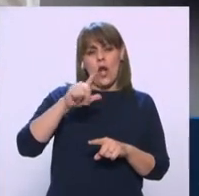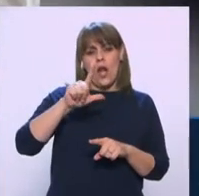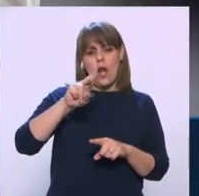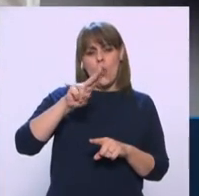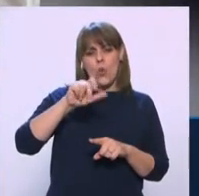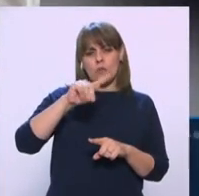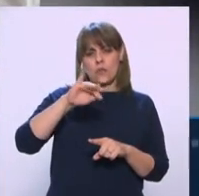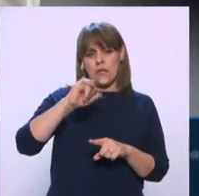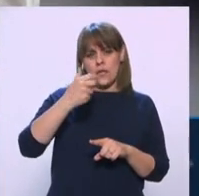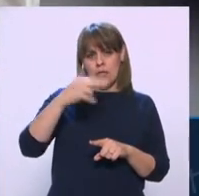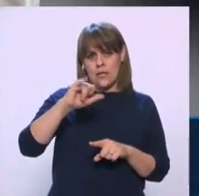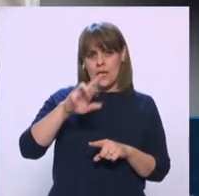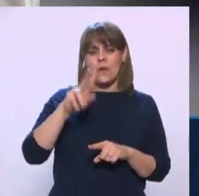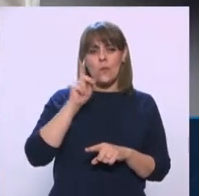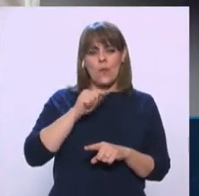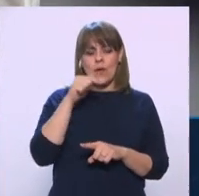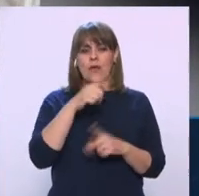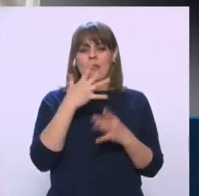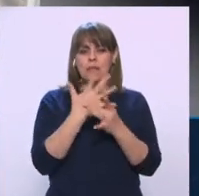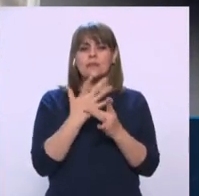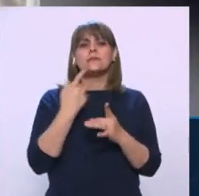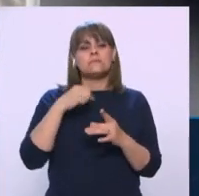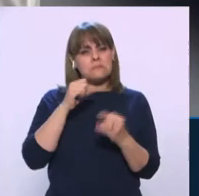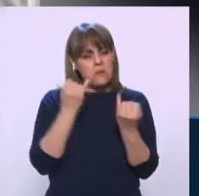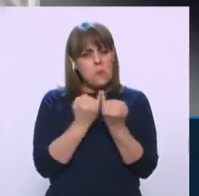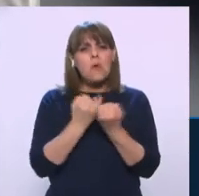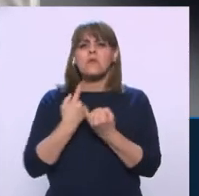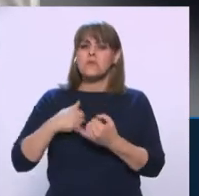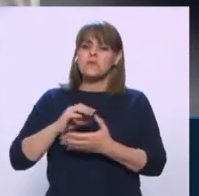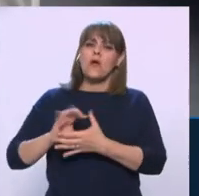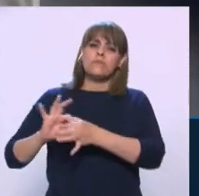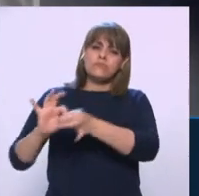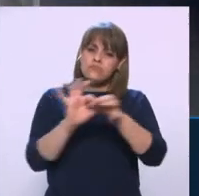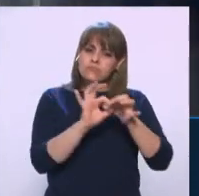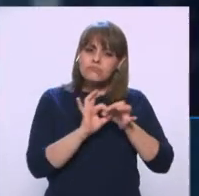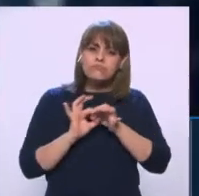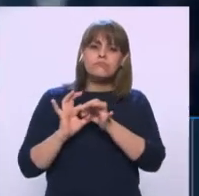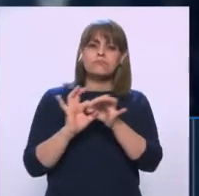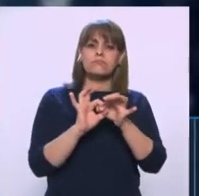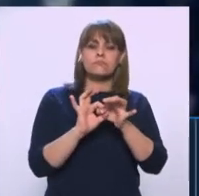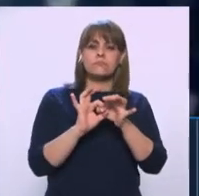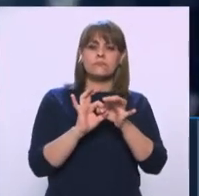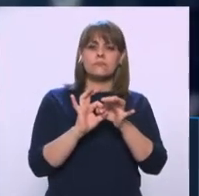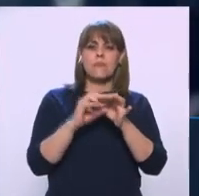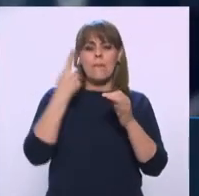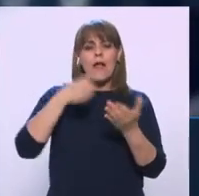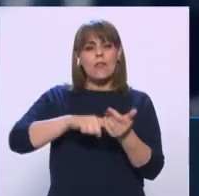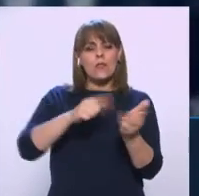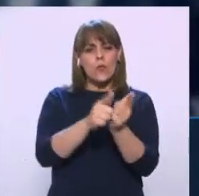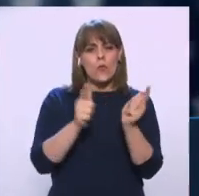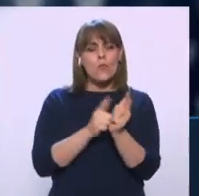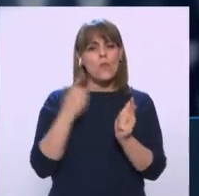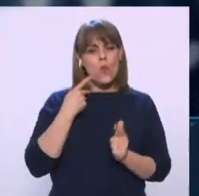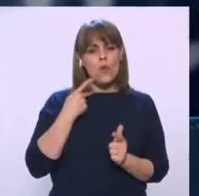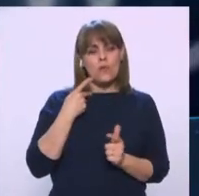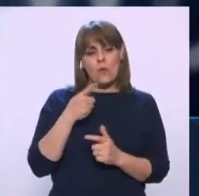llamado a la unidad Y se pronunció por la unidad del partido También